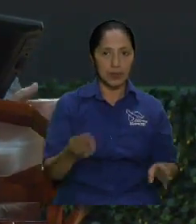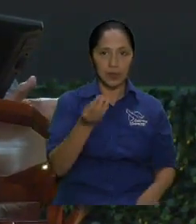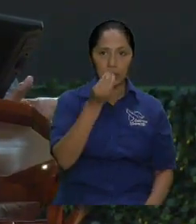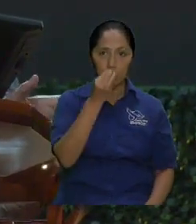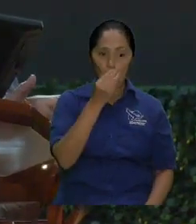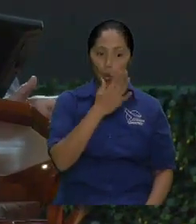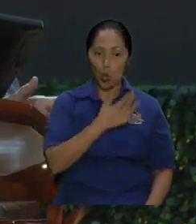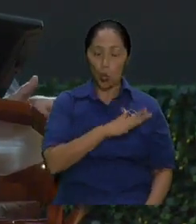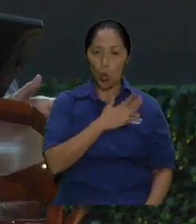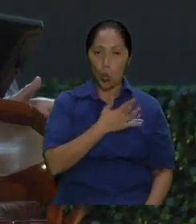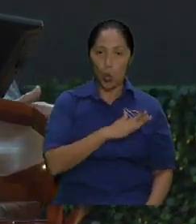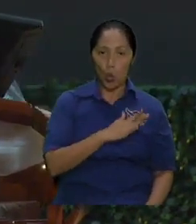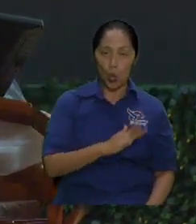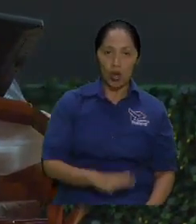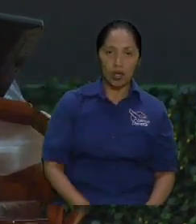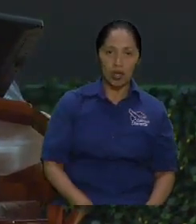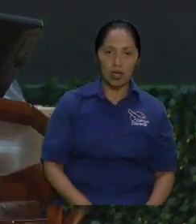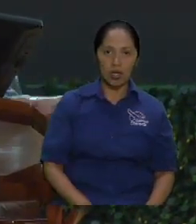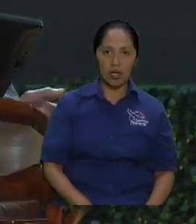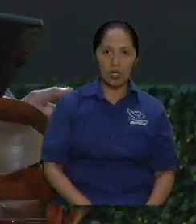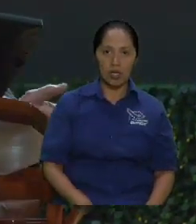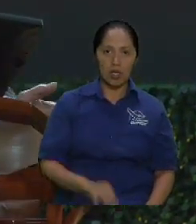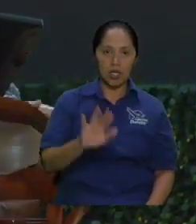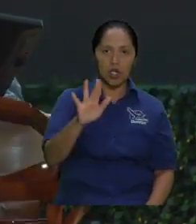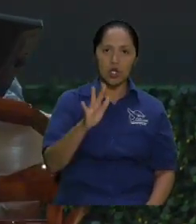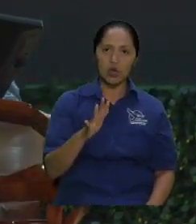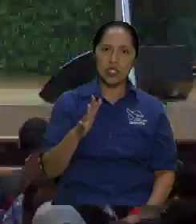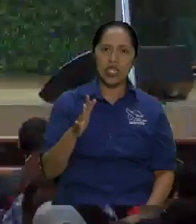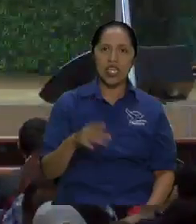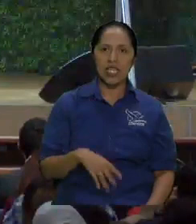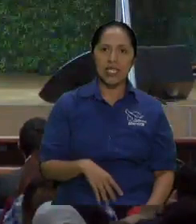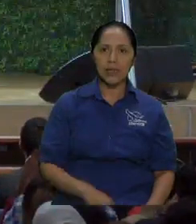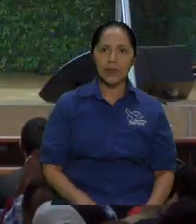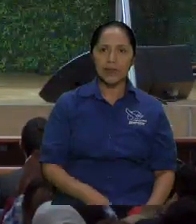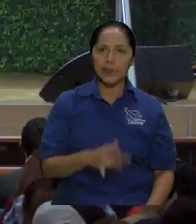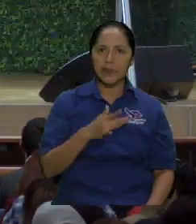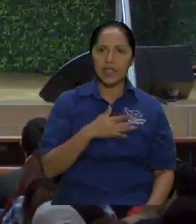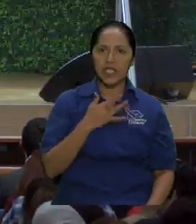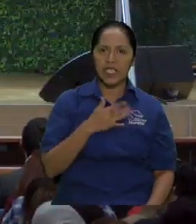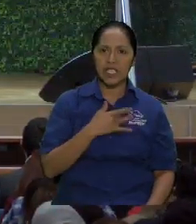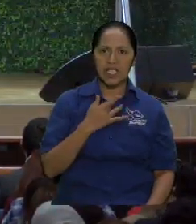Ustedes decían que es salado le quedaron los frijoles porque son negros, es negro.